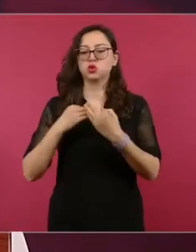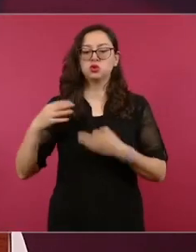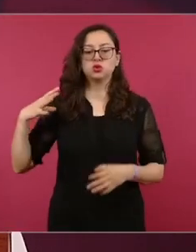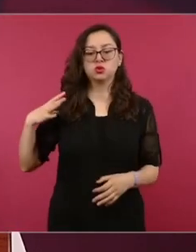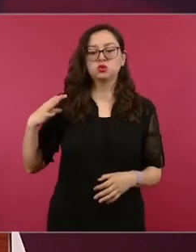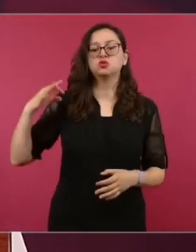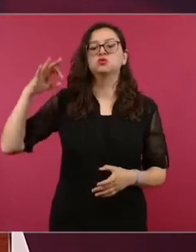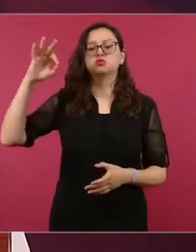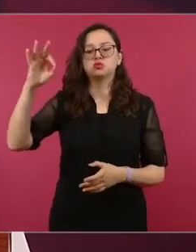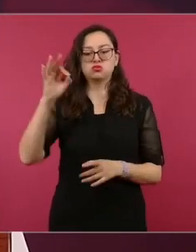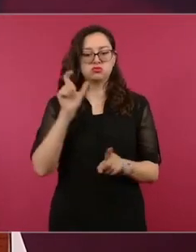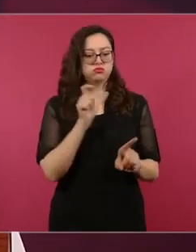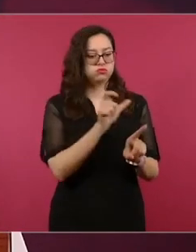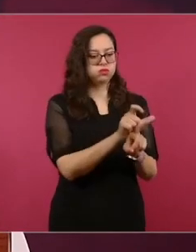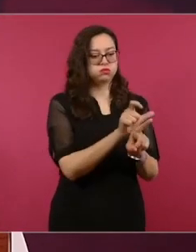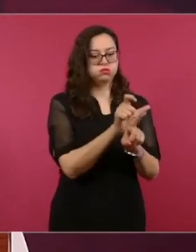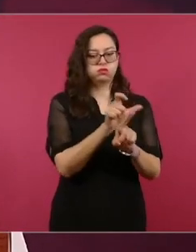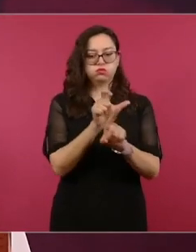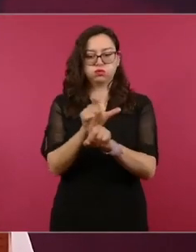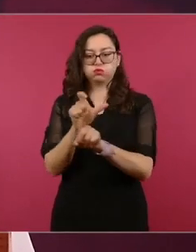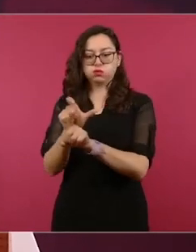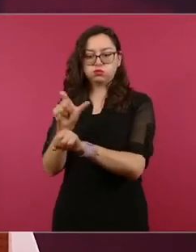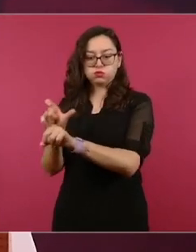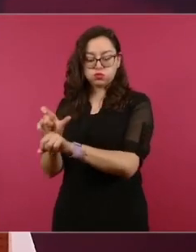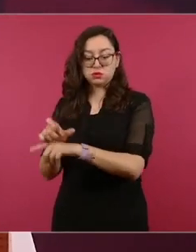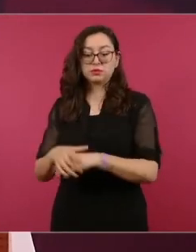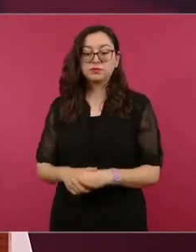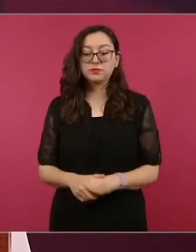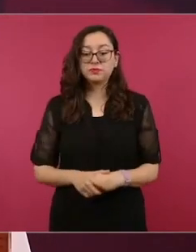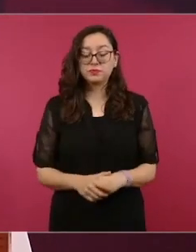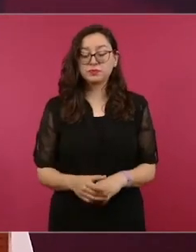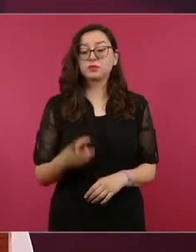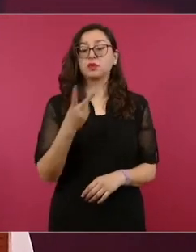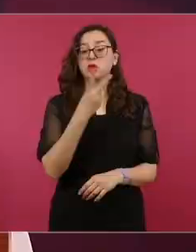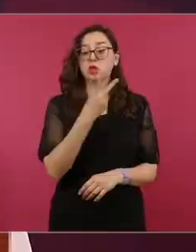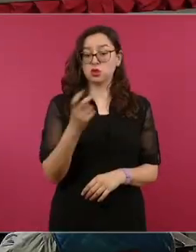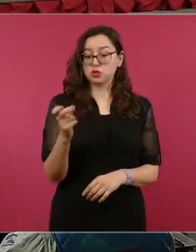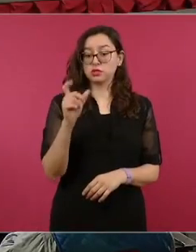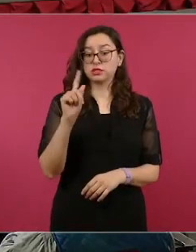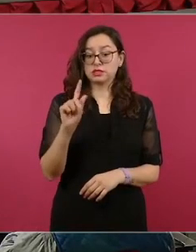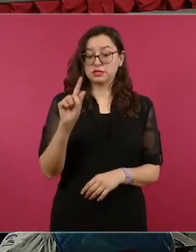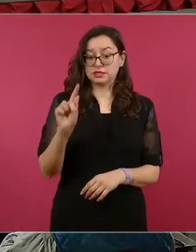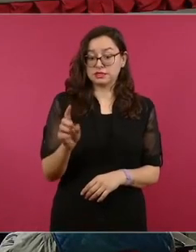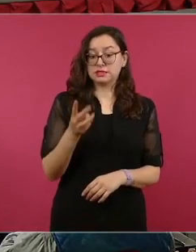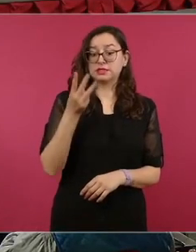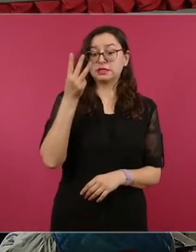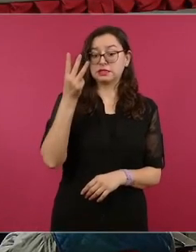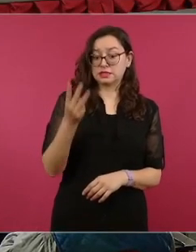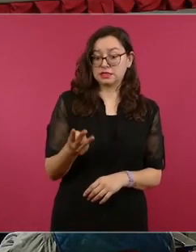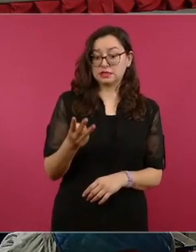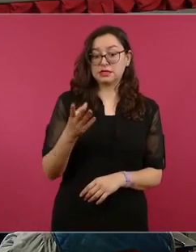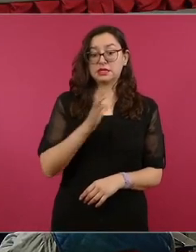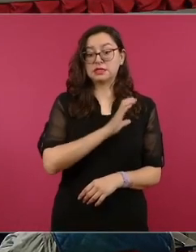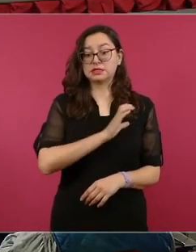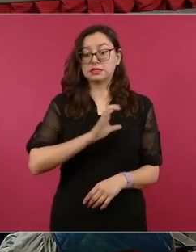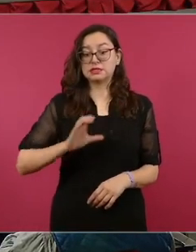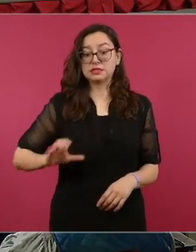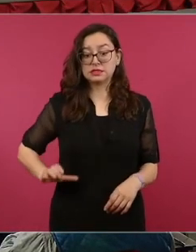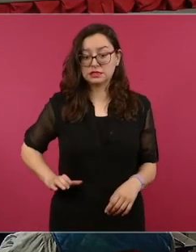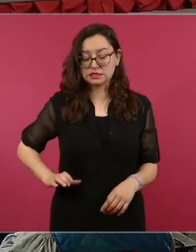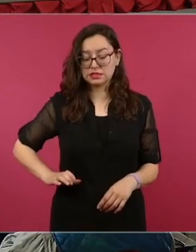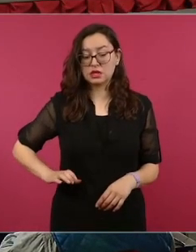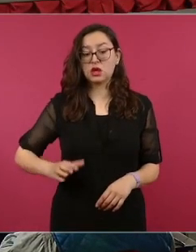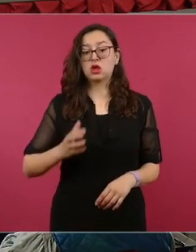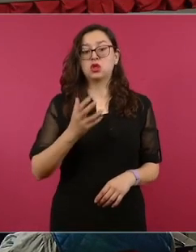cada una de las solicitudes. De estas 273, en 250 se brindó la